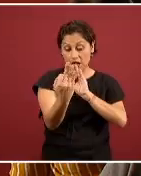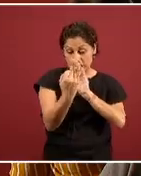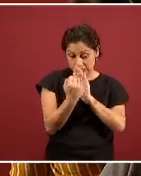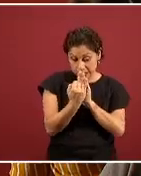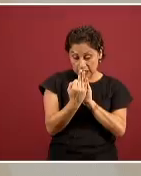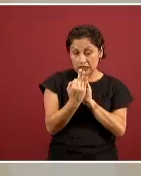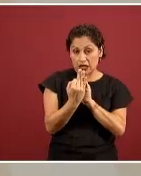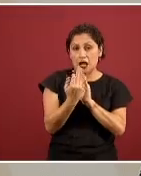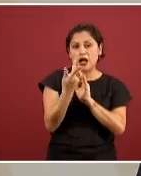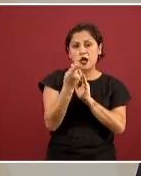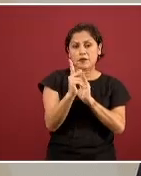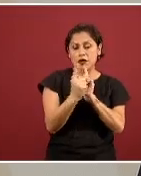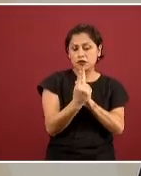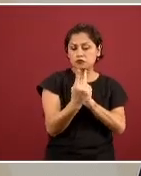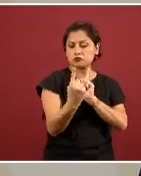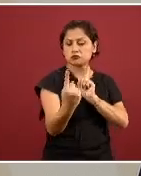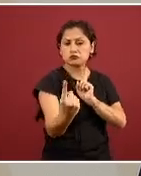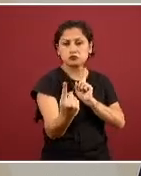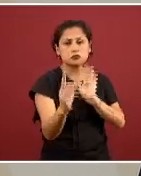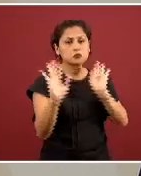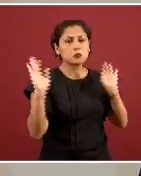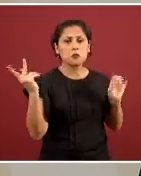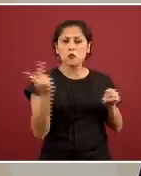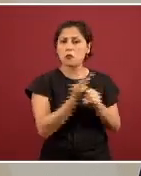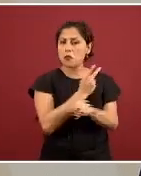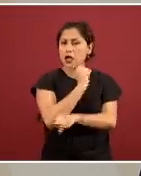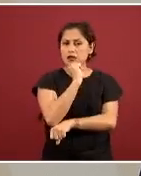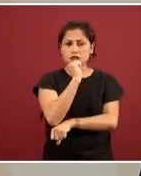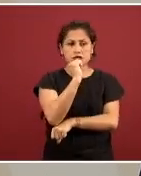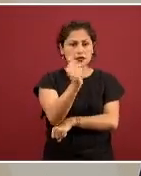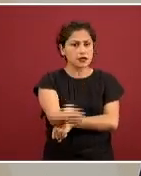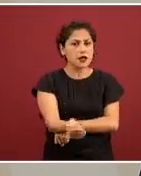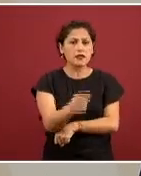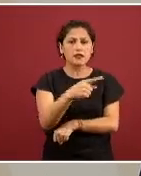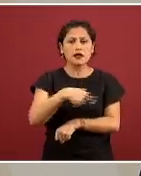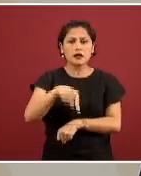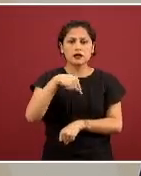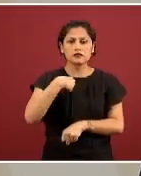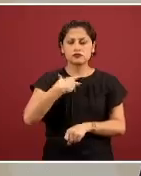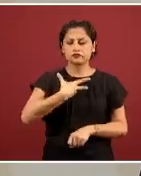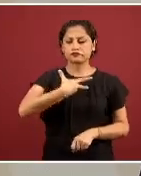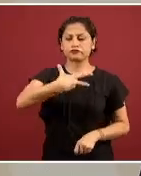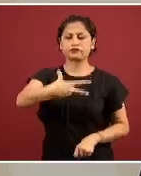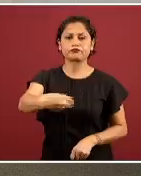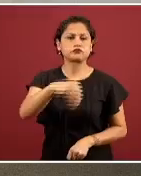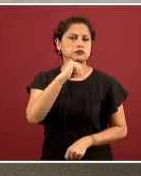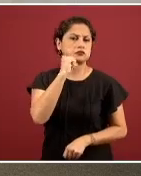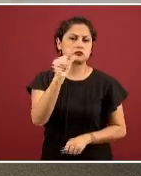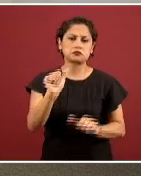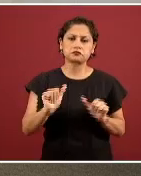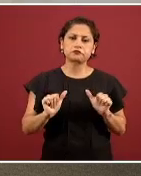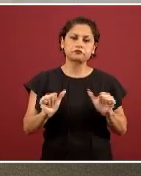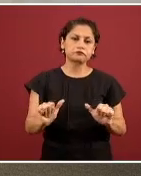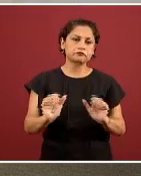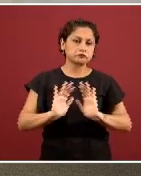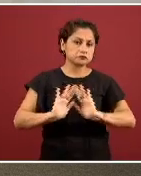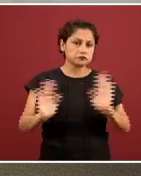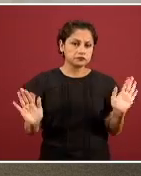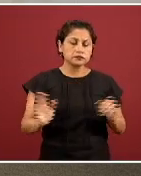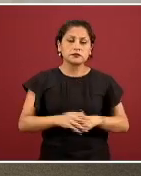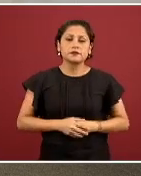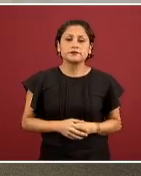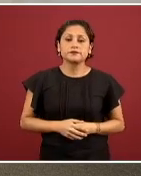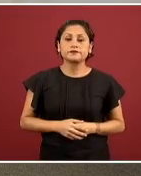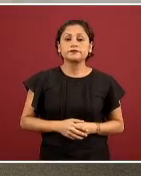o un poco más, nunca va a estar en capacidades de ser contagiado por mí. Y sobre los